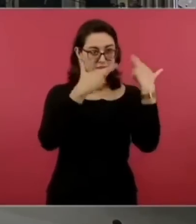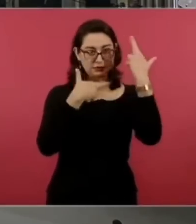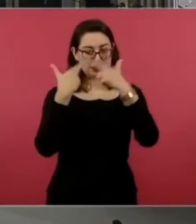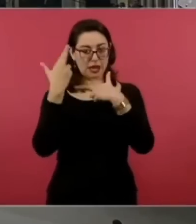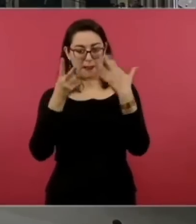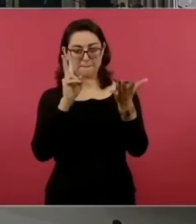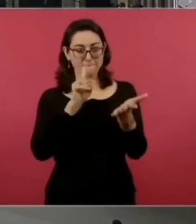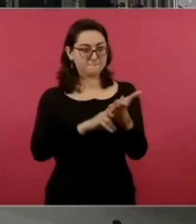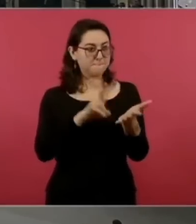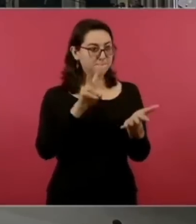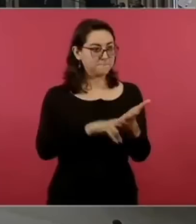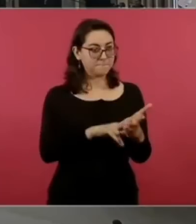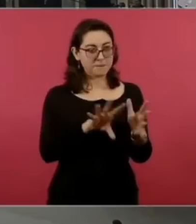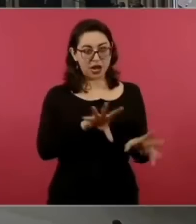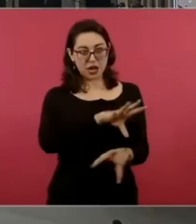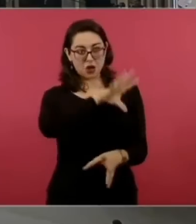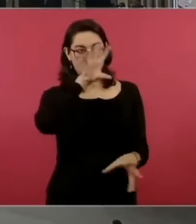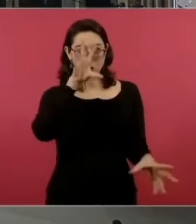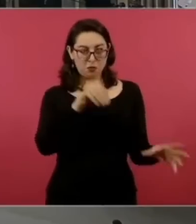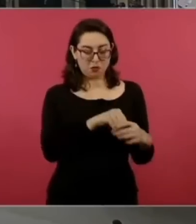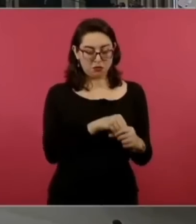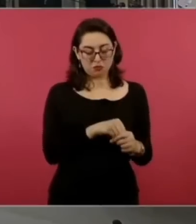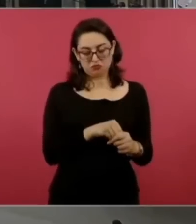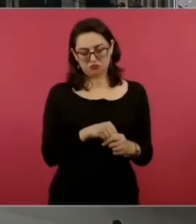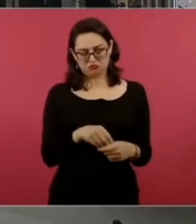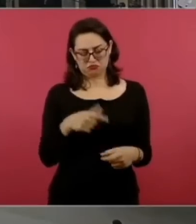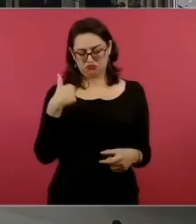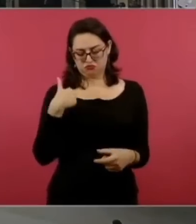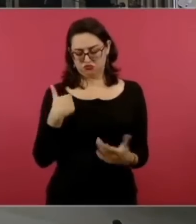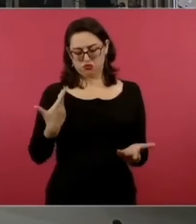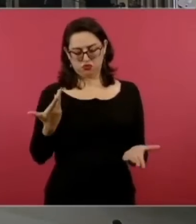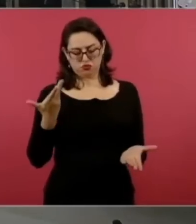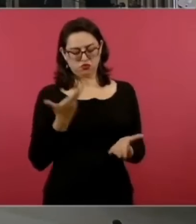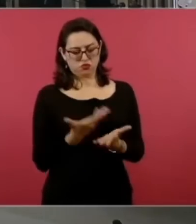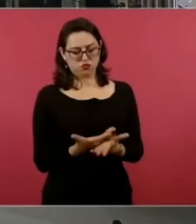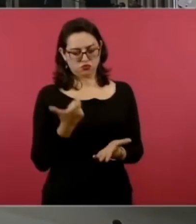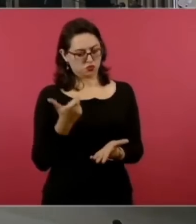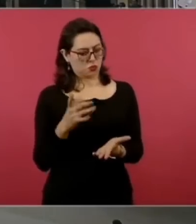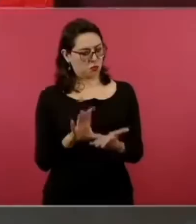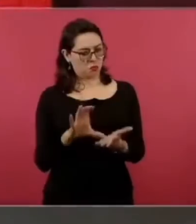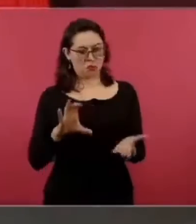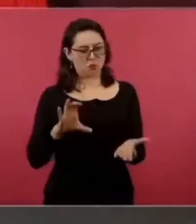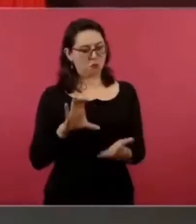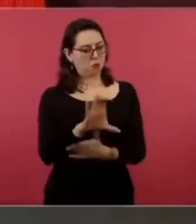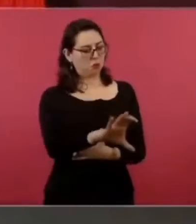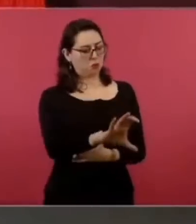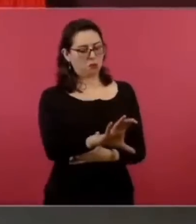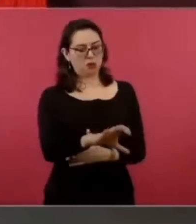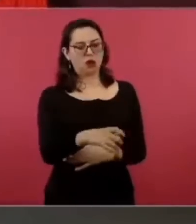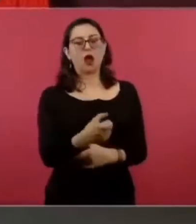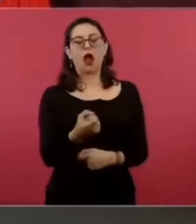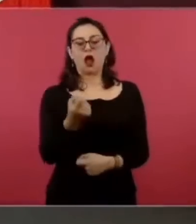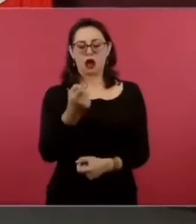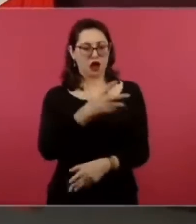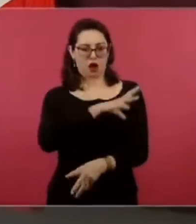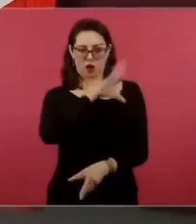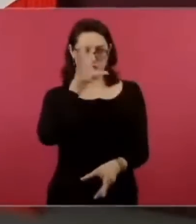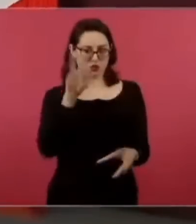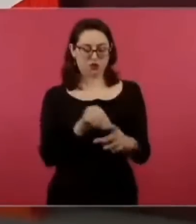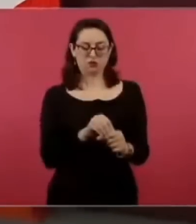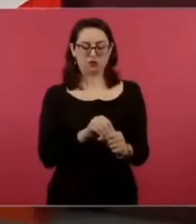ya se ha hablado con algunos y hay algunos que han aceptado